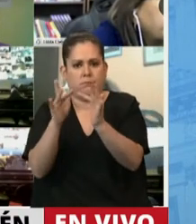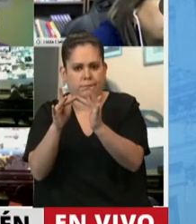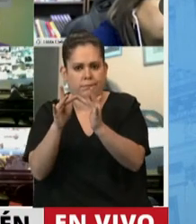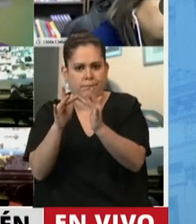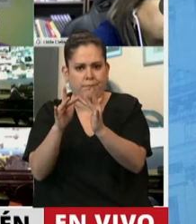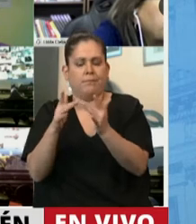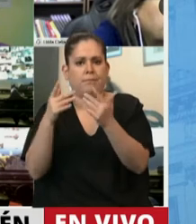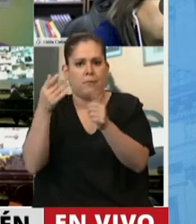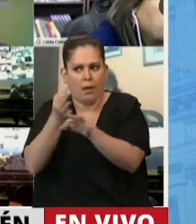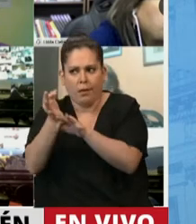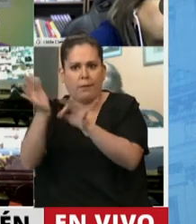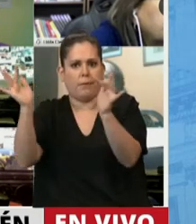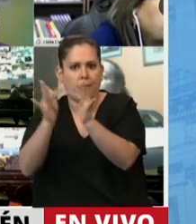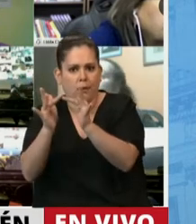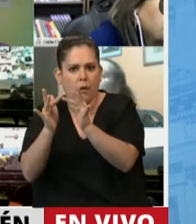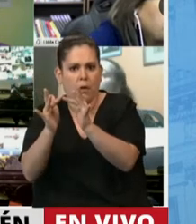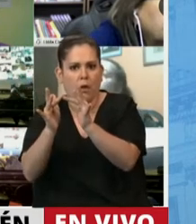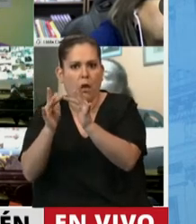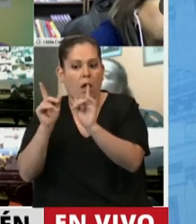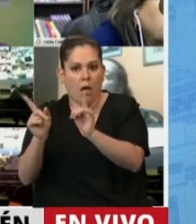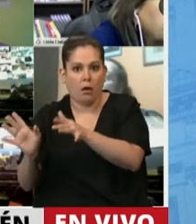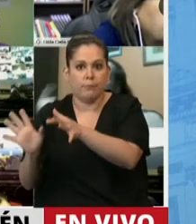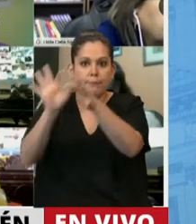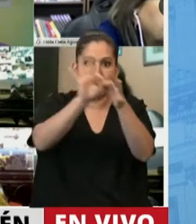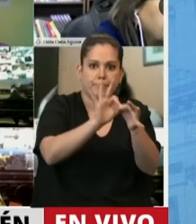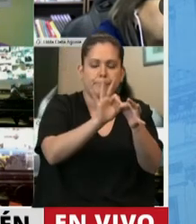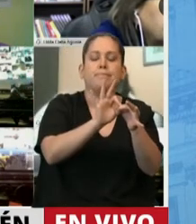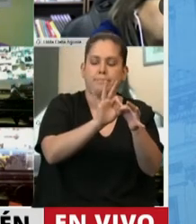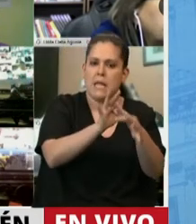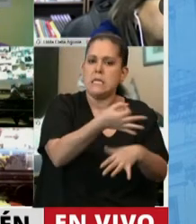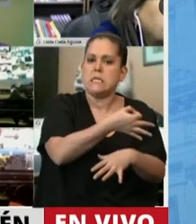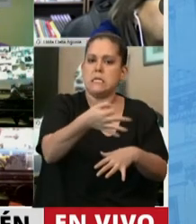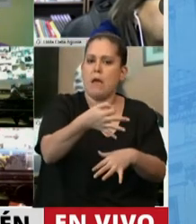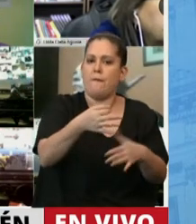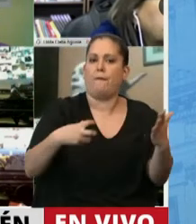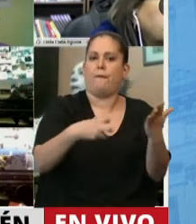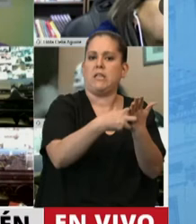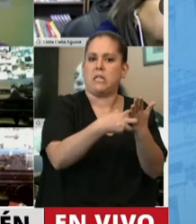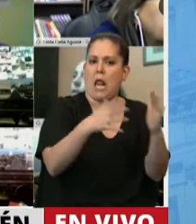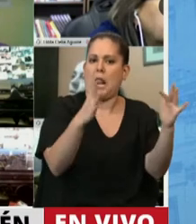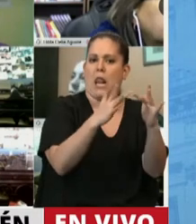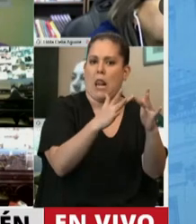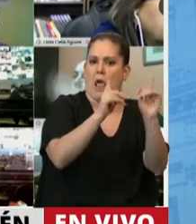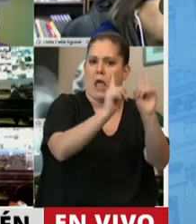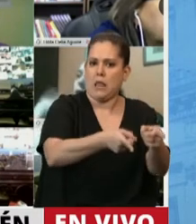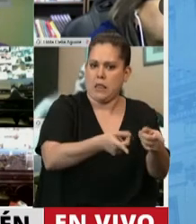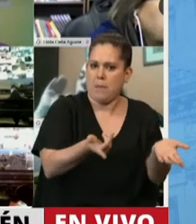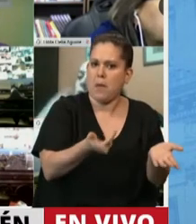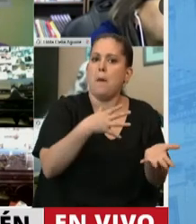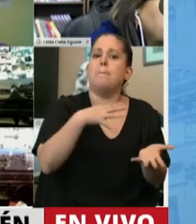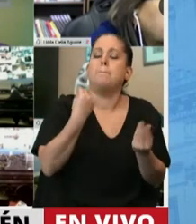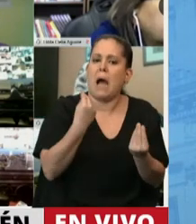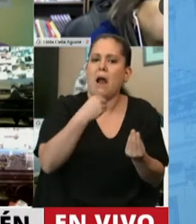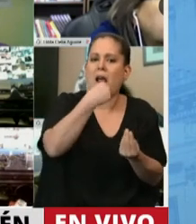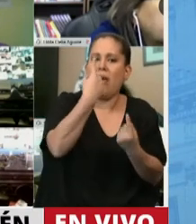otorgando seguridad jurídica y certeza fiscal necesarias para el funcionamiento de las empresas del sector y para el